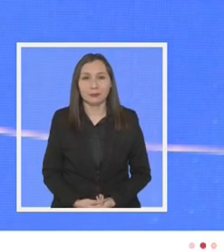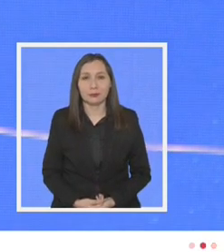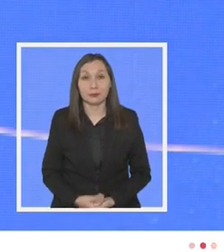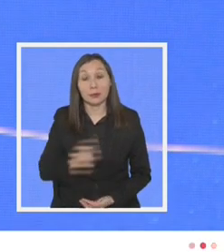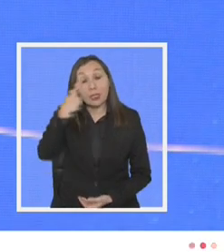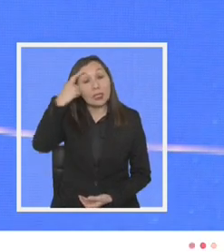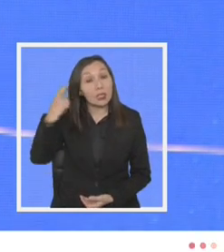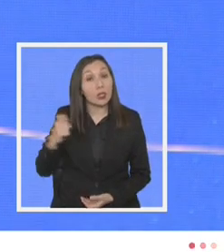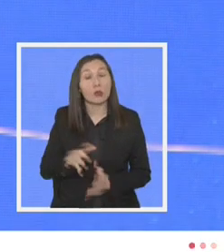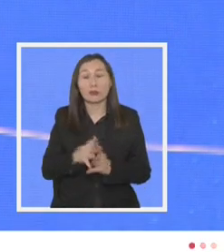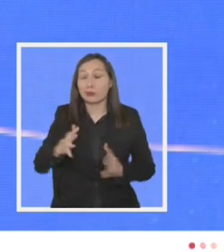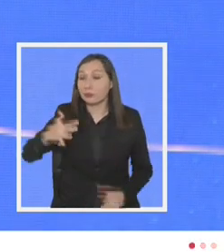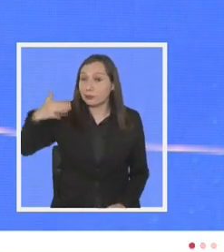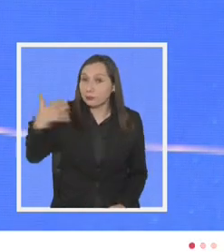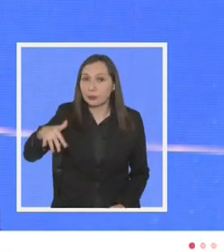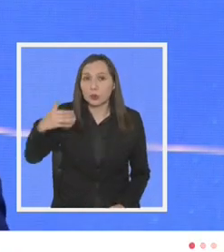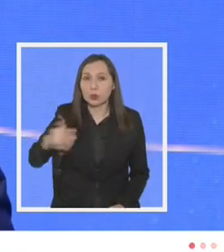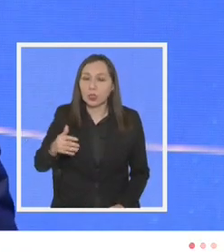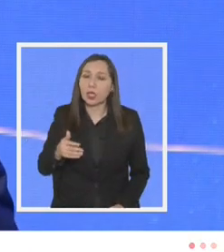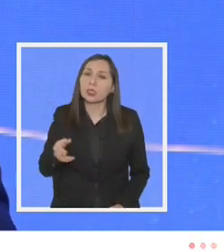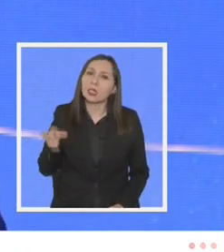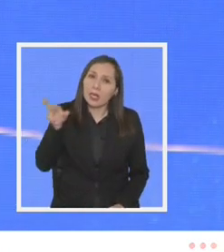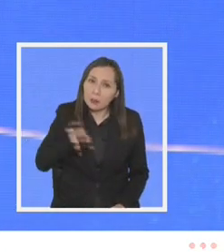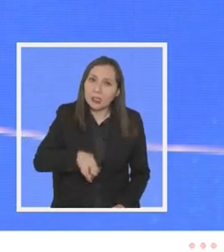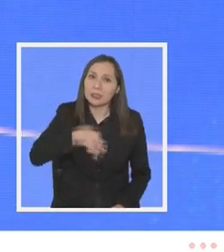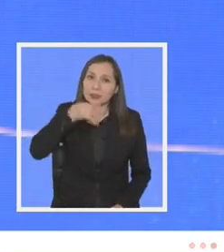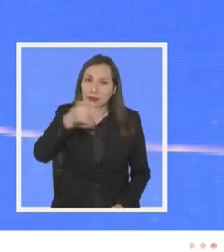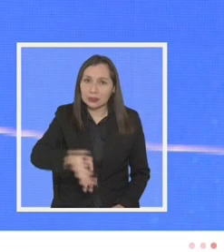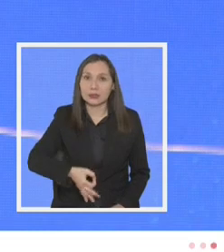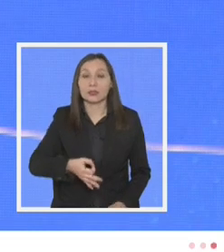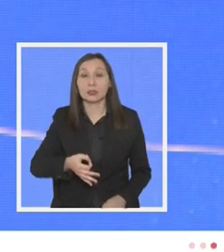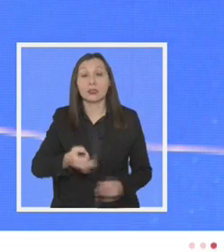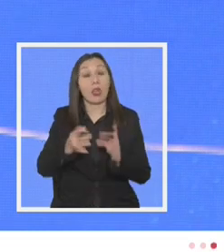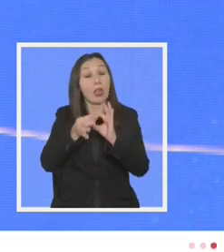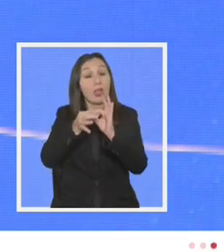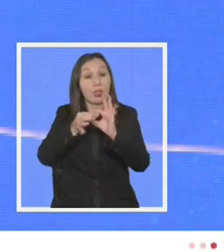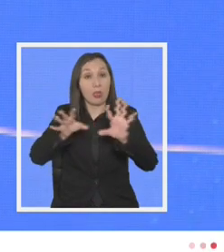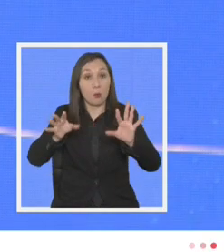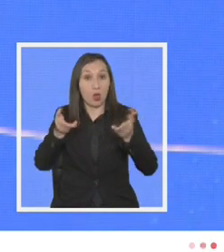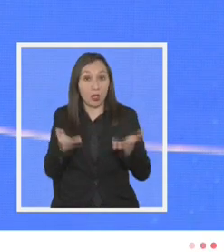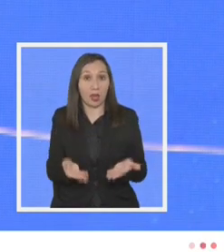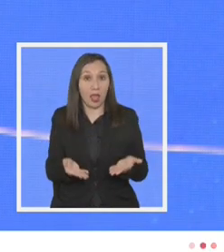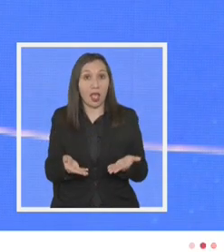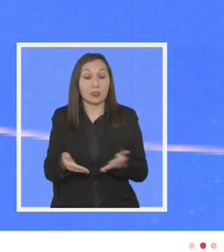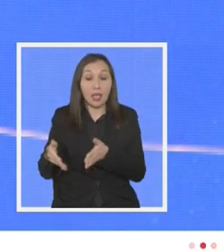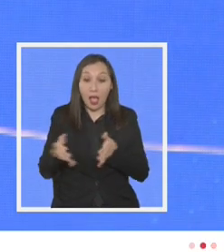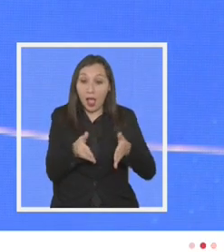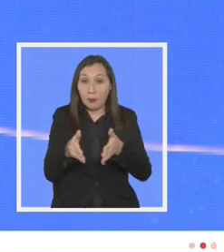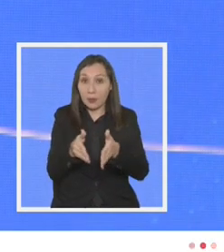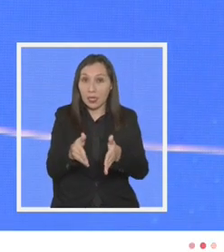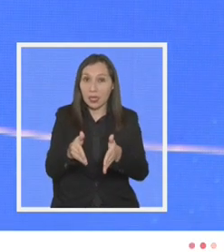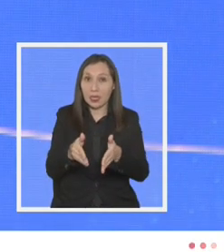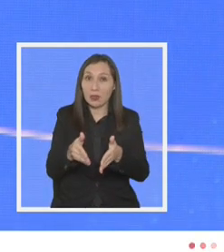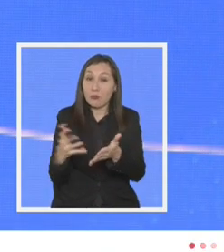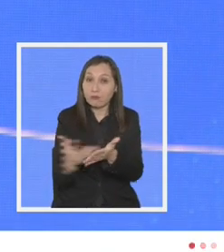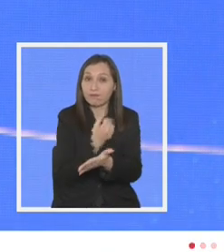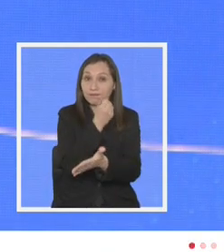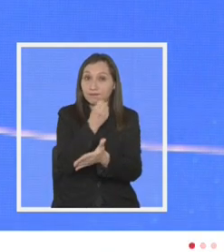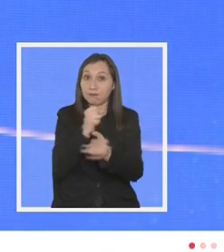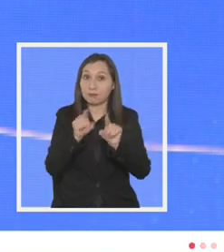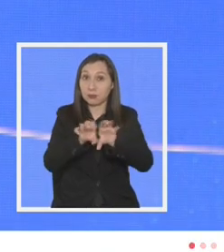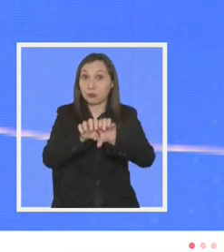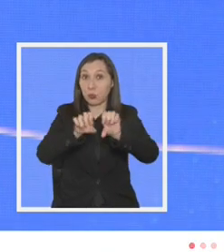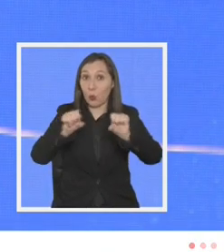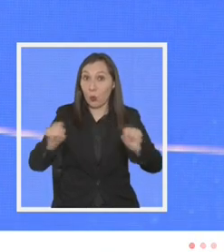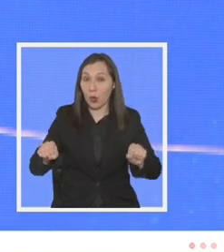creo que es muy relevante el insistir en que en una democracia los caminos para llegar a acuerdos